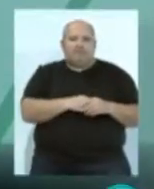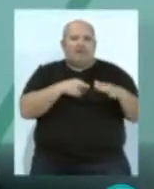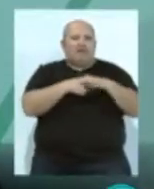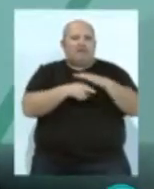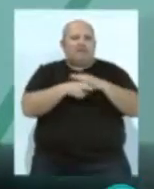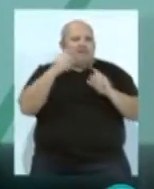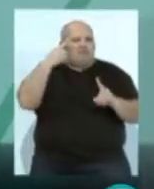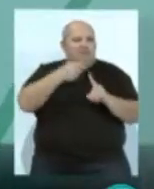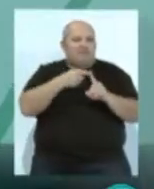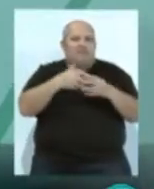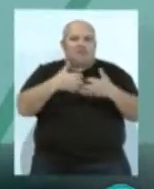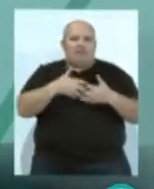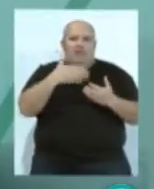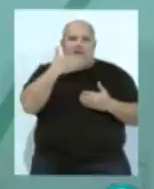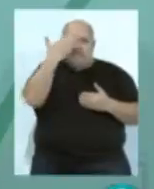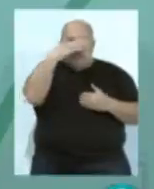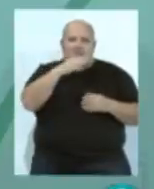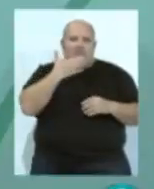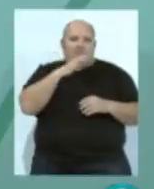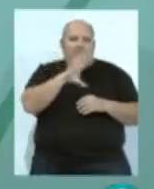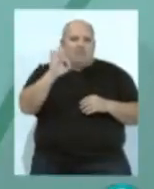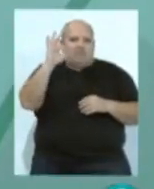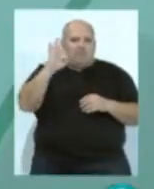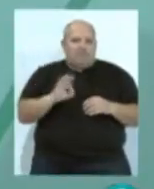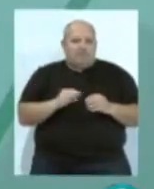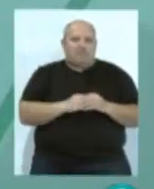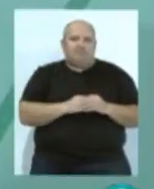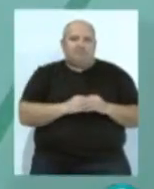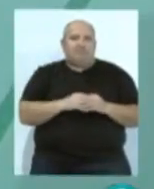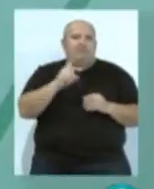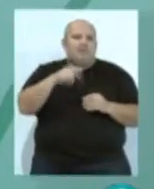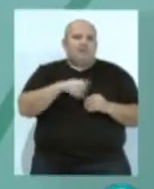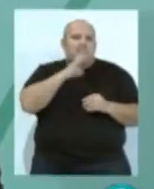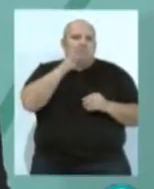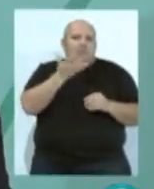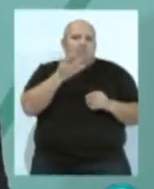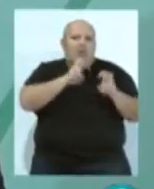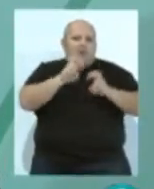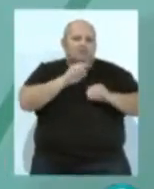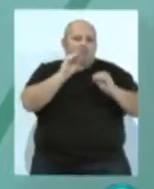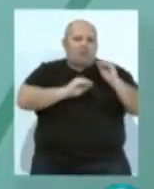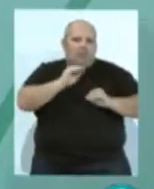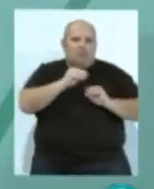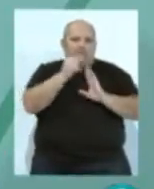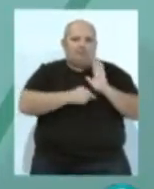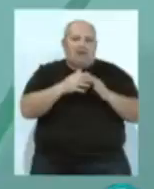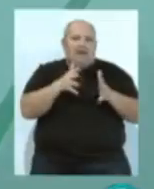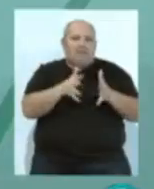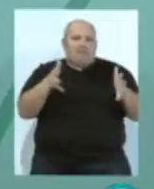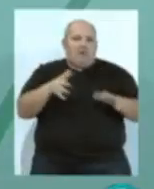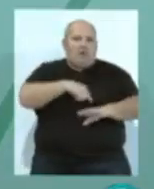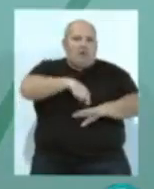rendimiento funcionando está prácticamente en el 50%. También, por tanto, vamos a poner en marcha medidas